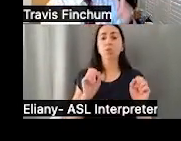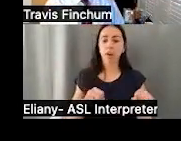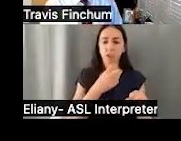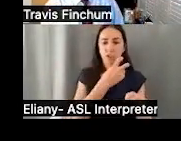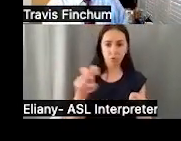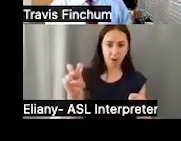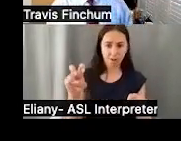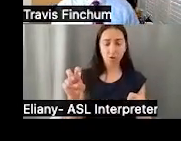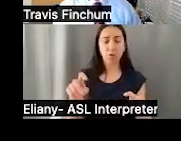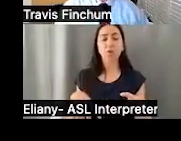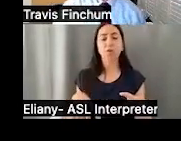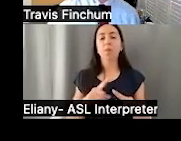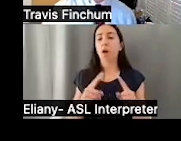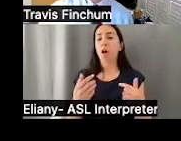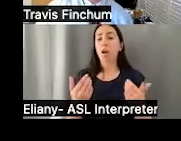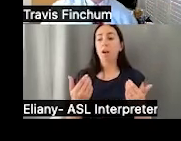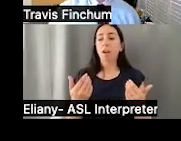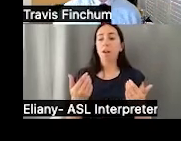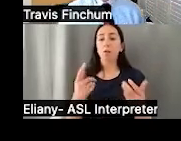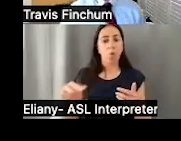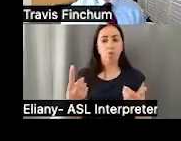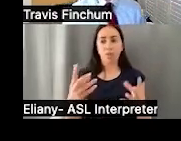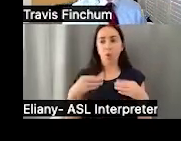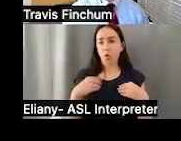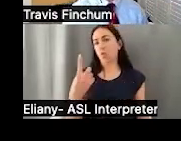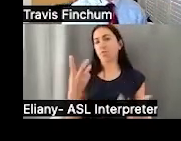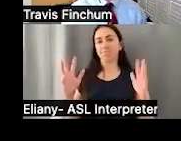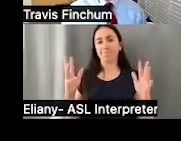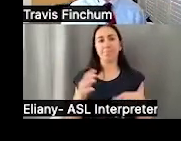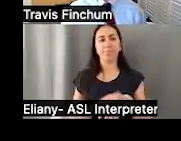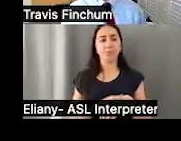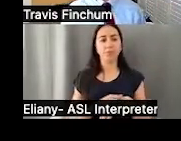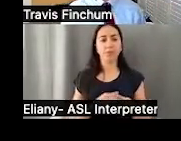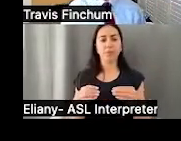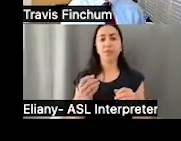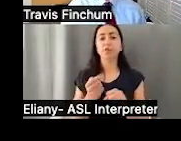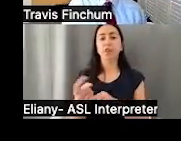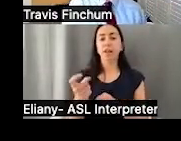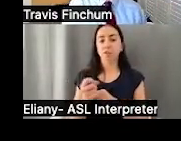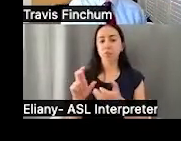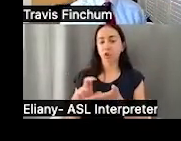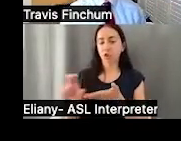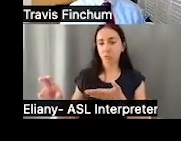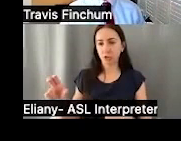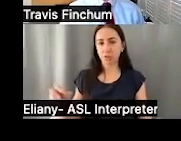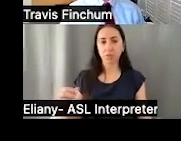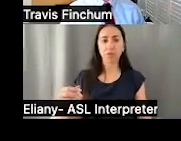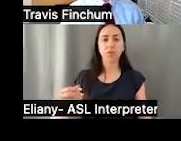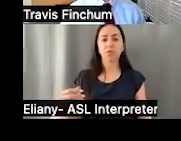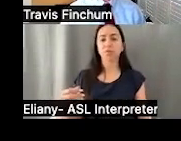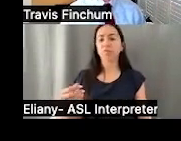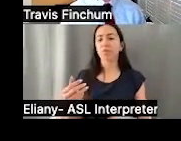Puedes mover la cuenta ABLE de una a otra, pero solo puedes tener una. Hay una contribución límite anual,